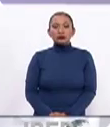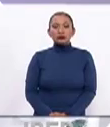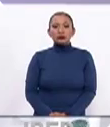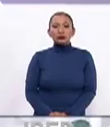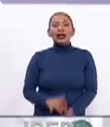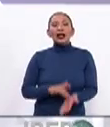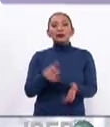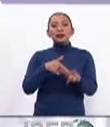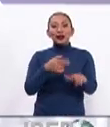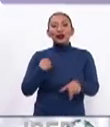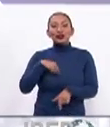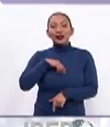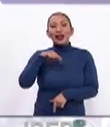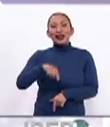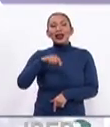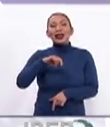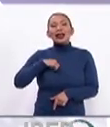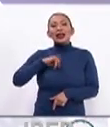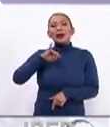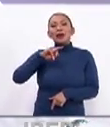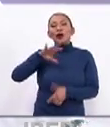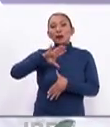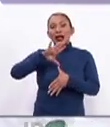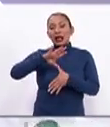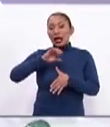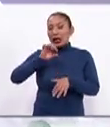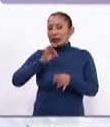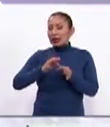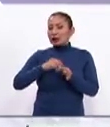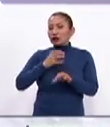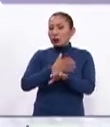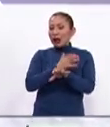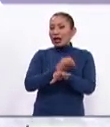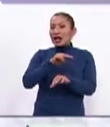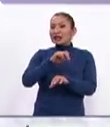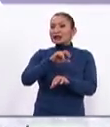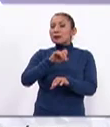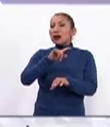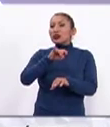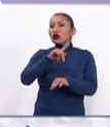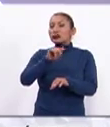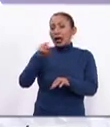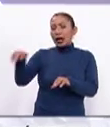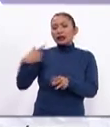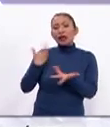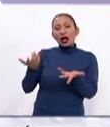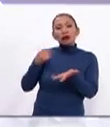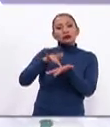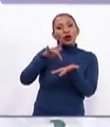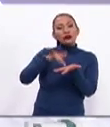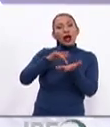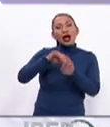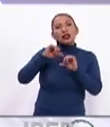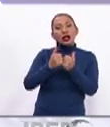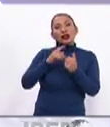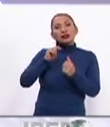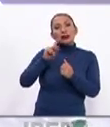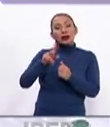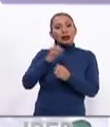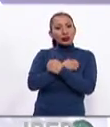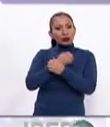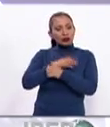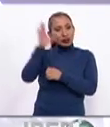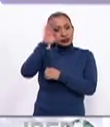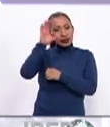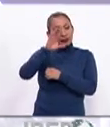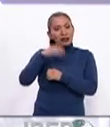Gracias por continuar con nosotros en Iberoamérica al Día. Es momento de ir con nuestra compañera Nancy Mendoza. Ella nos tiene la colaboración de la Asociación de las Televisiones